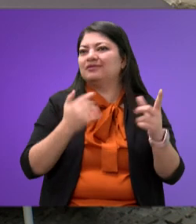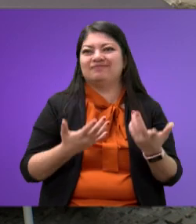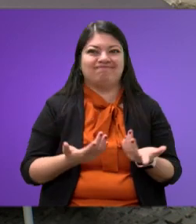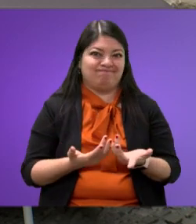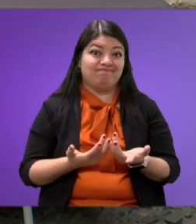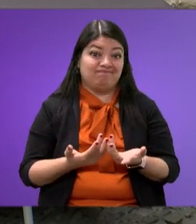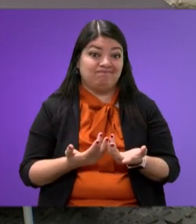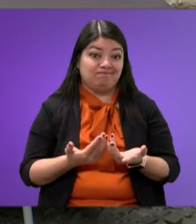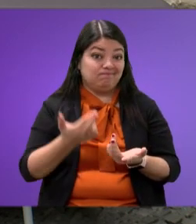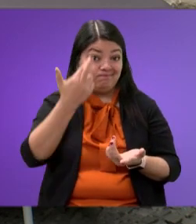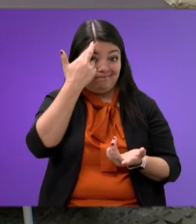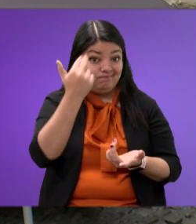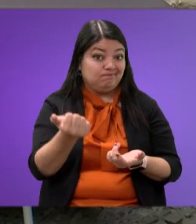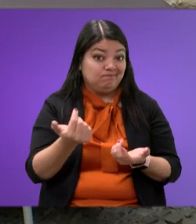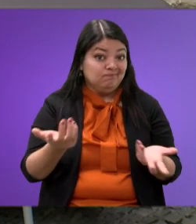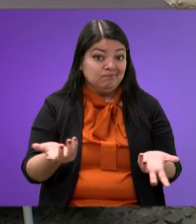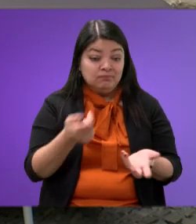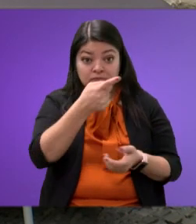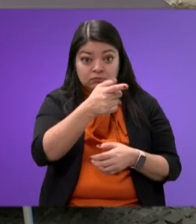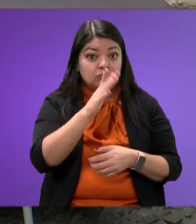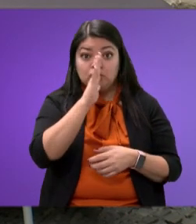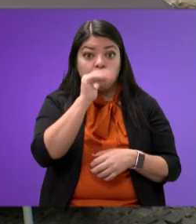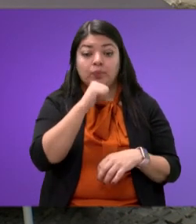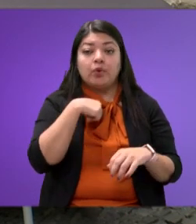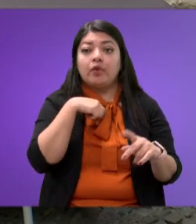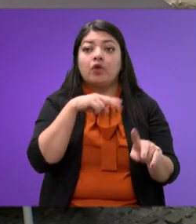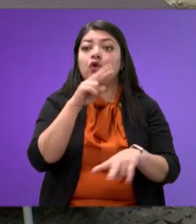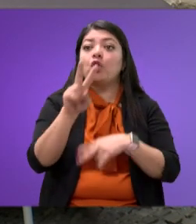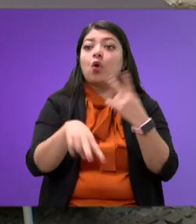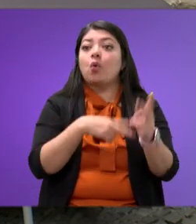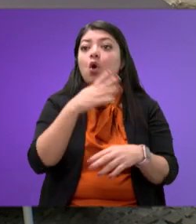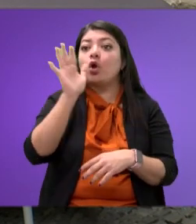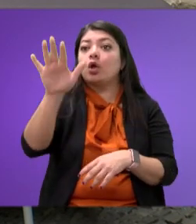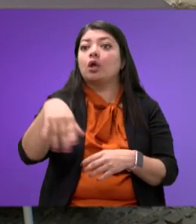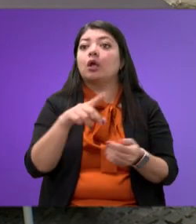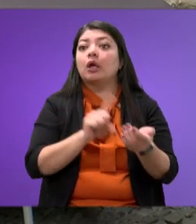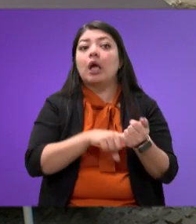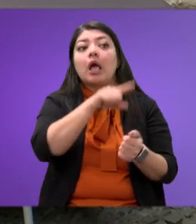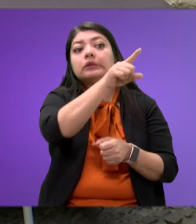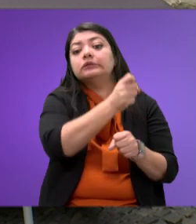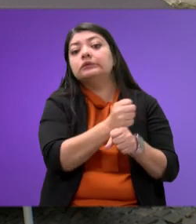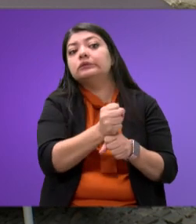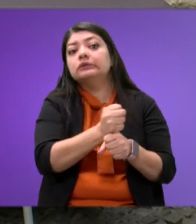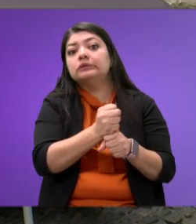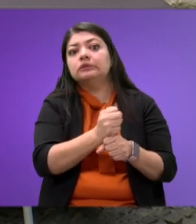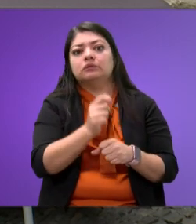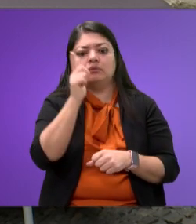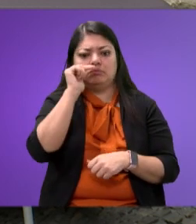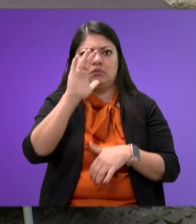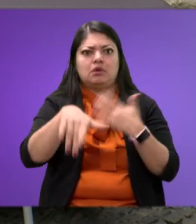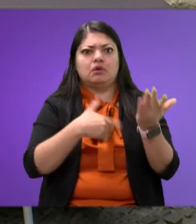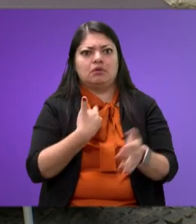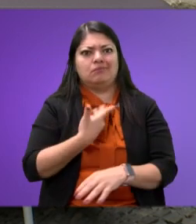Exactamente. O sea, tú no vas a ir a decir, oye, pues estás torturando y al otro día te corren.